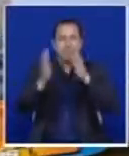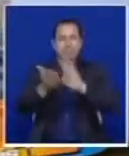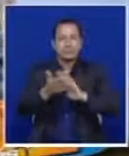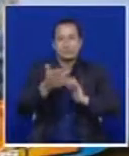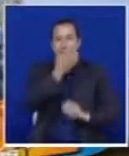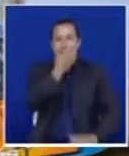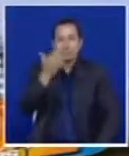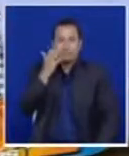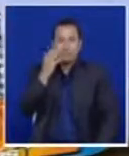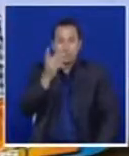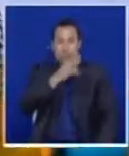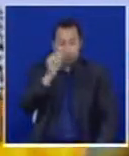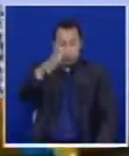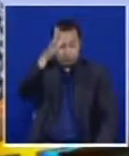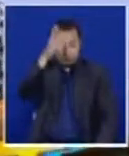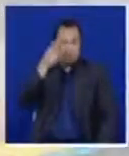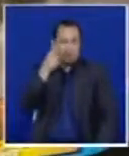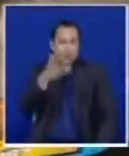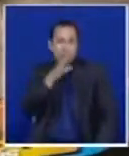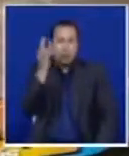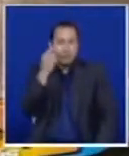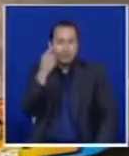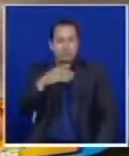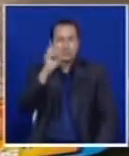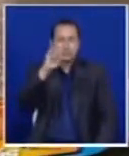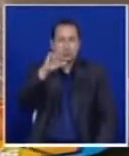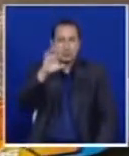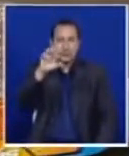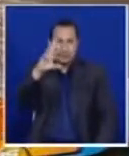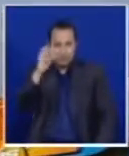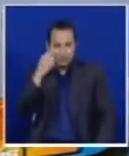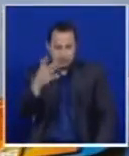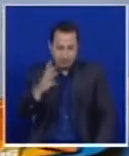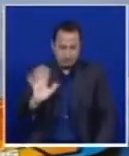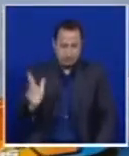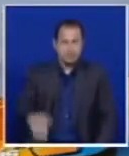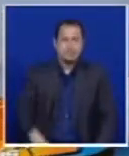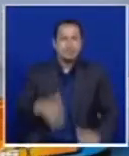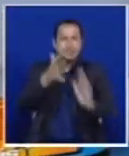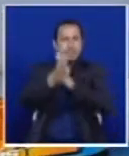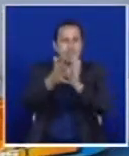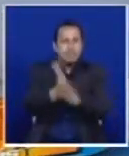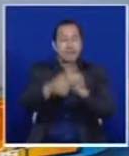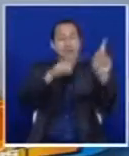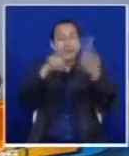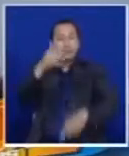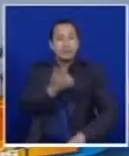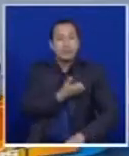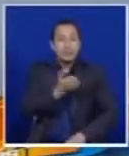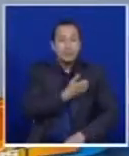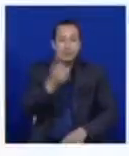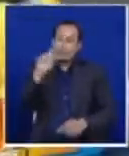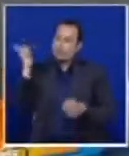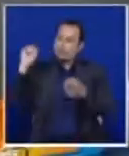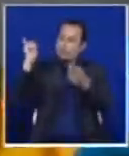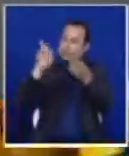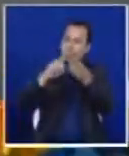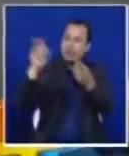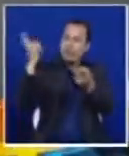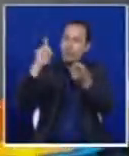científico vallecaucano Raúl Cuero. Y las travesías que tuvieron que hacer muchos alcaldes para llegar a la cumbre.